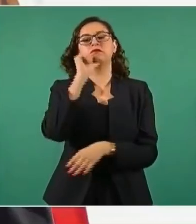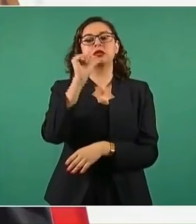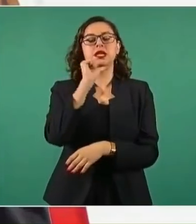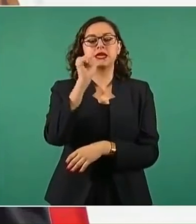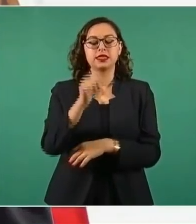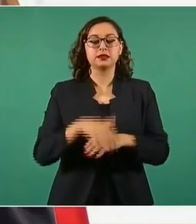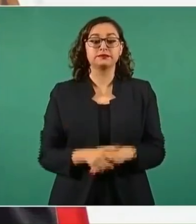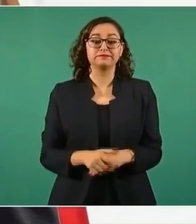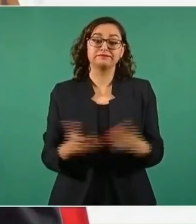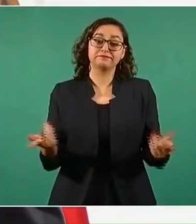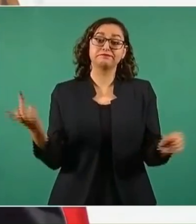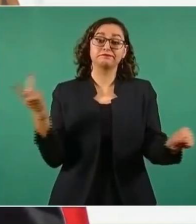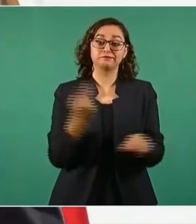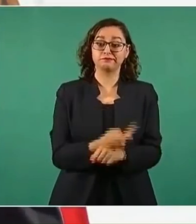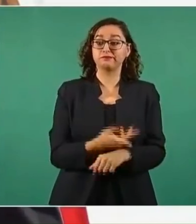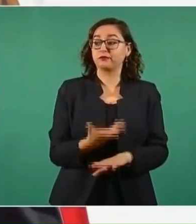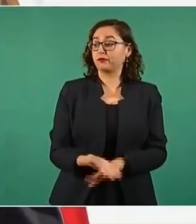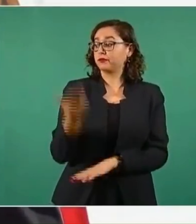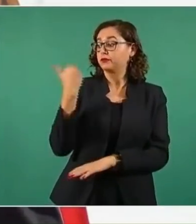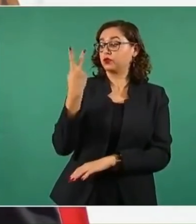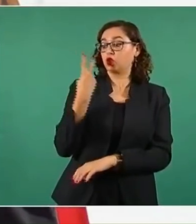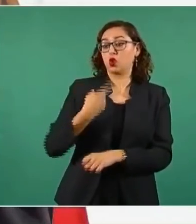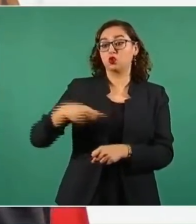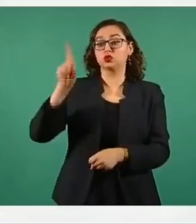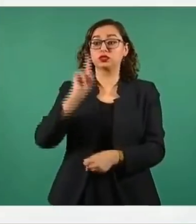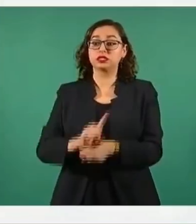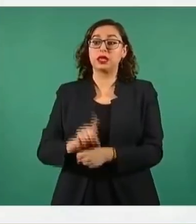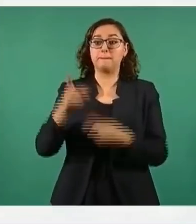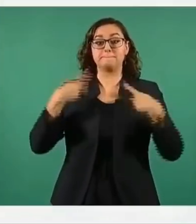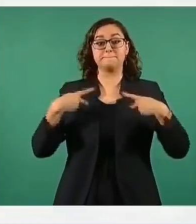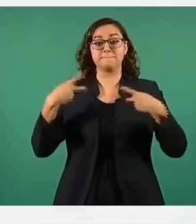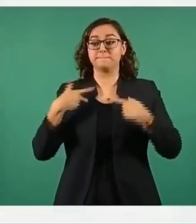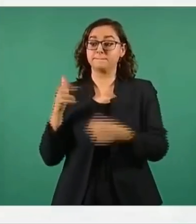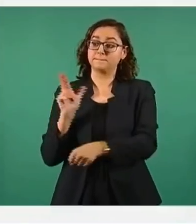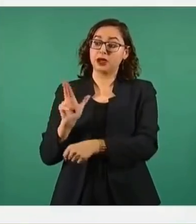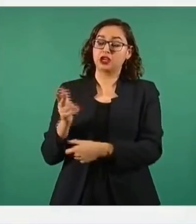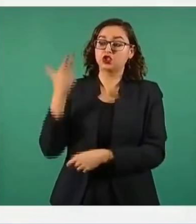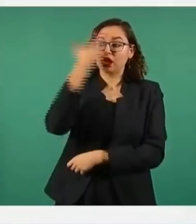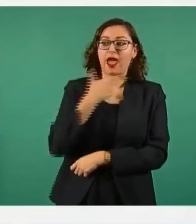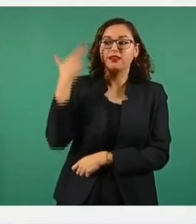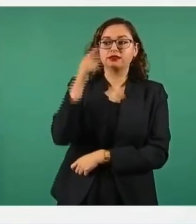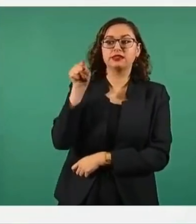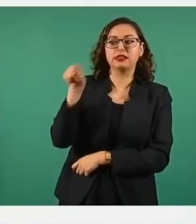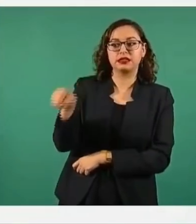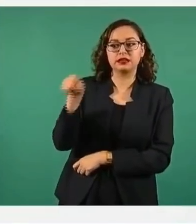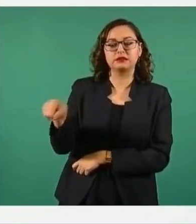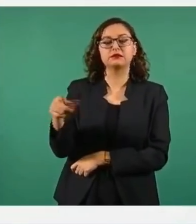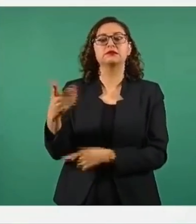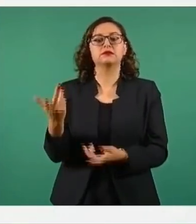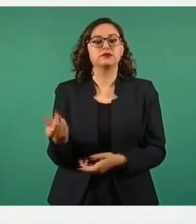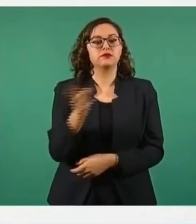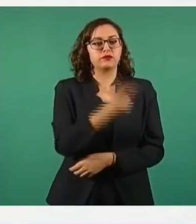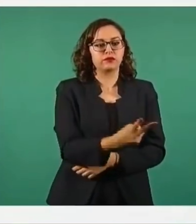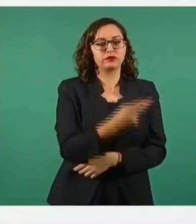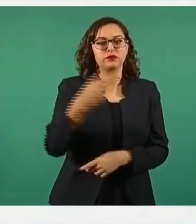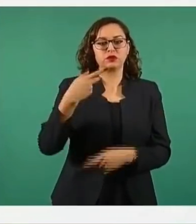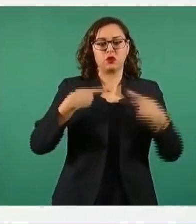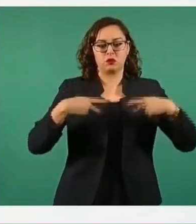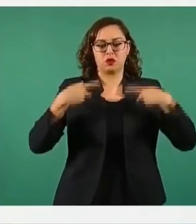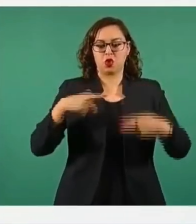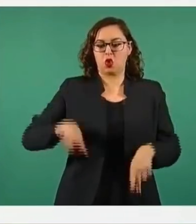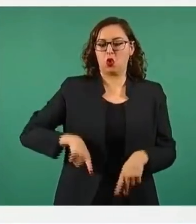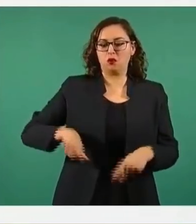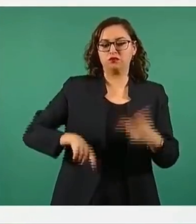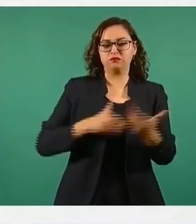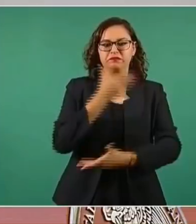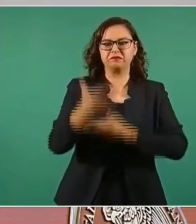funcionarios de migración patearon a un ciudadano haidiano, ese mismo día se atendió. Fueron